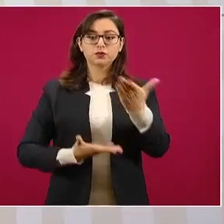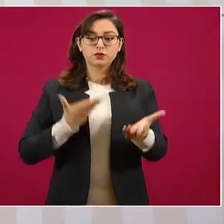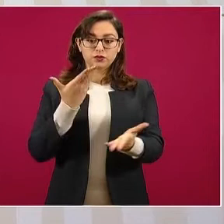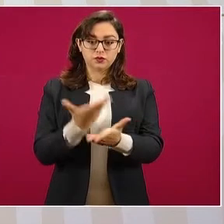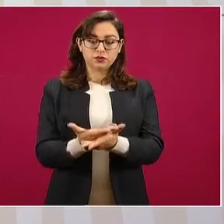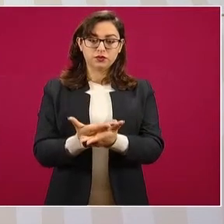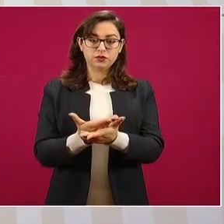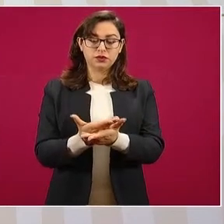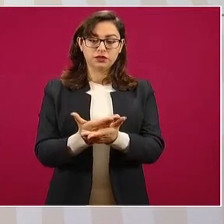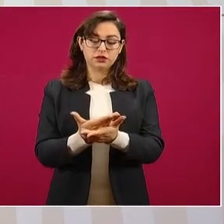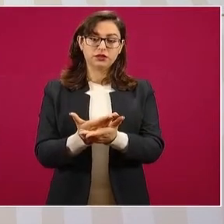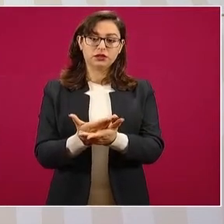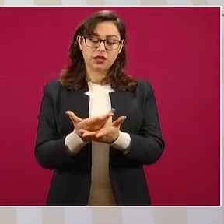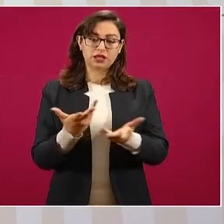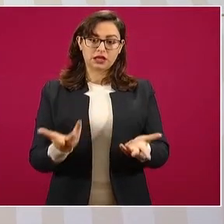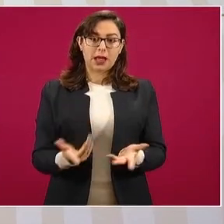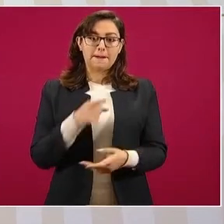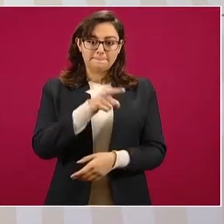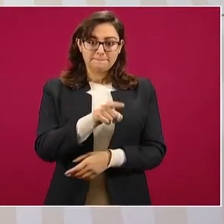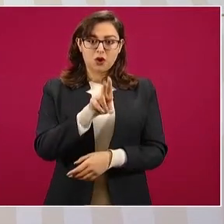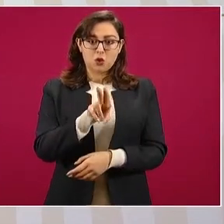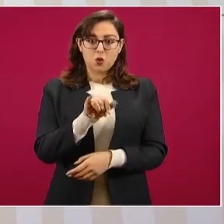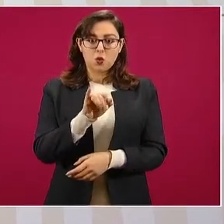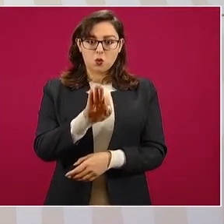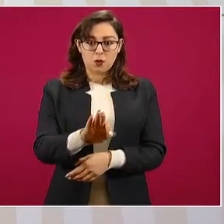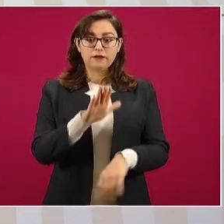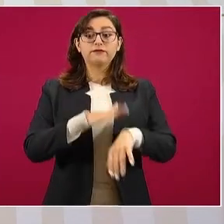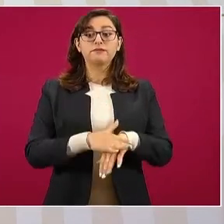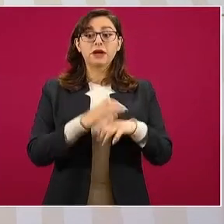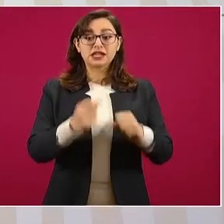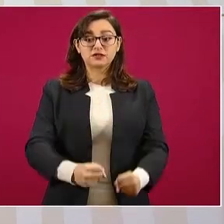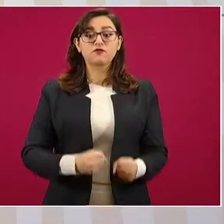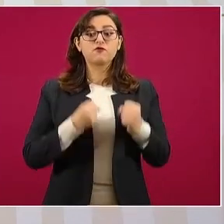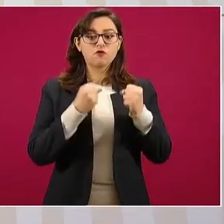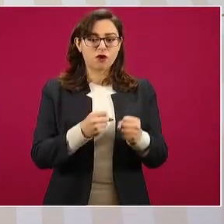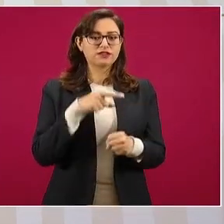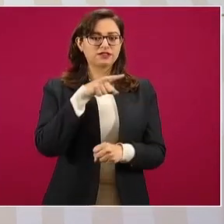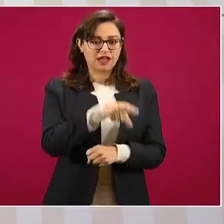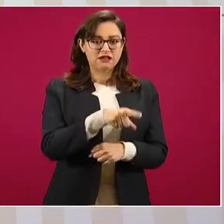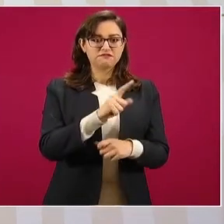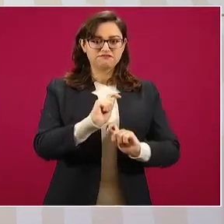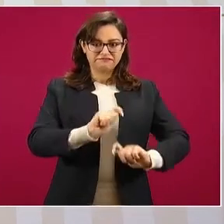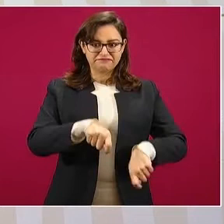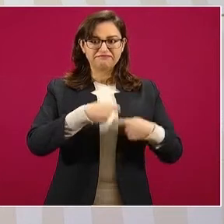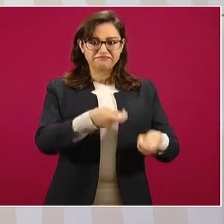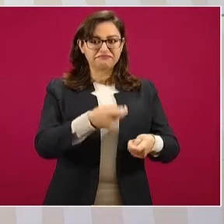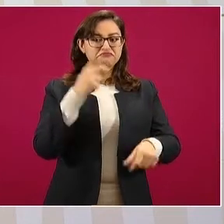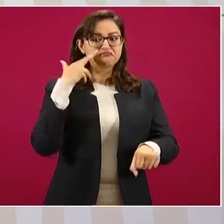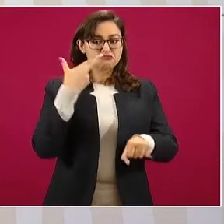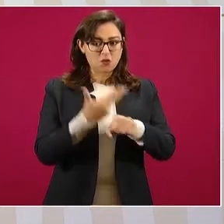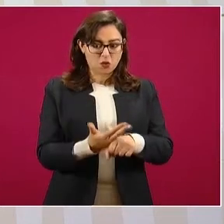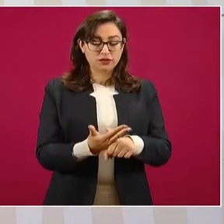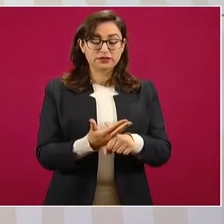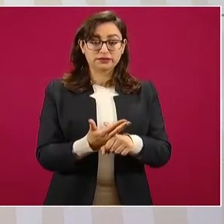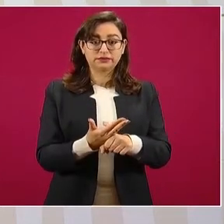fortalecer a esta unidad de inteligencia financiera, que está